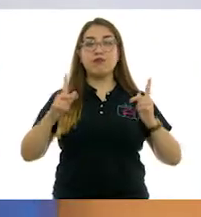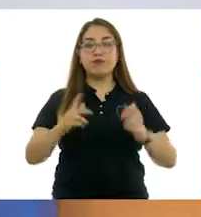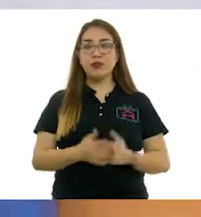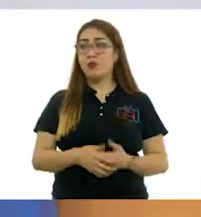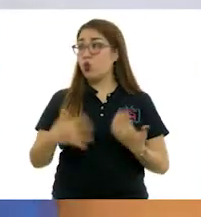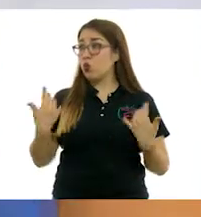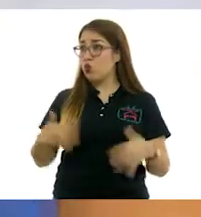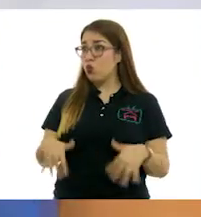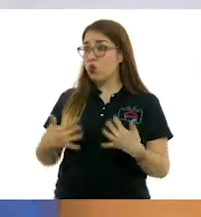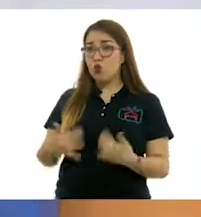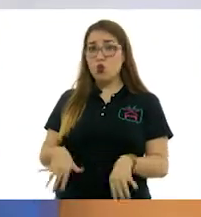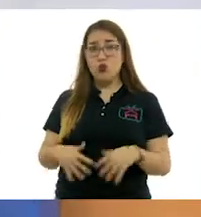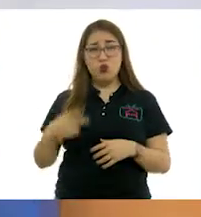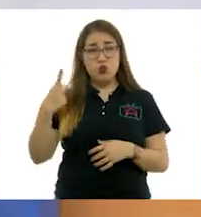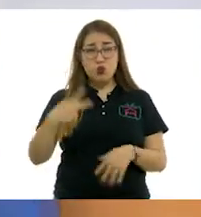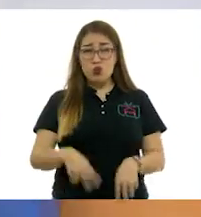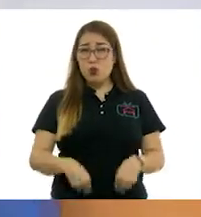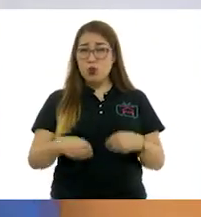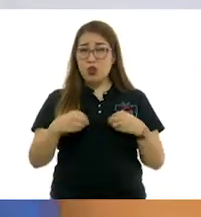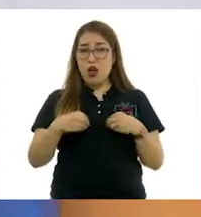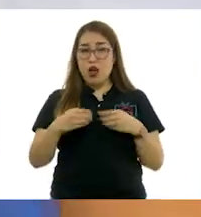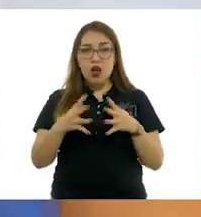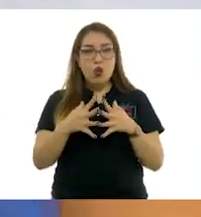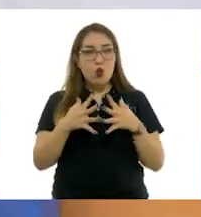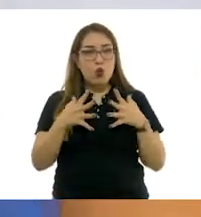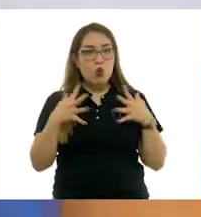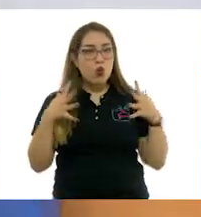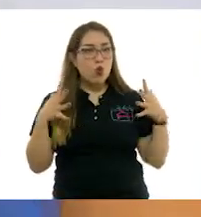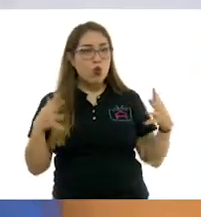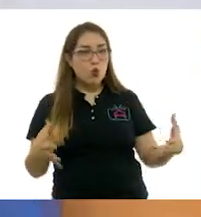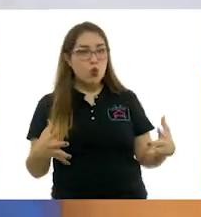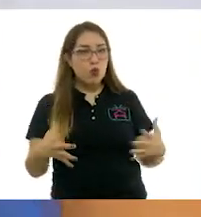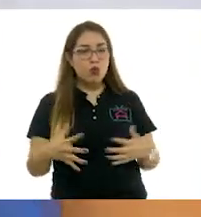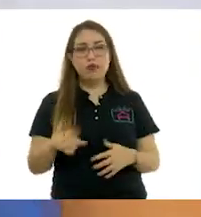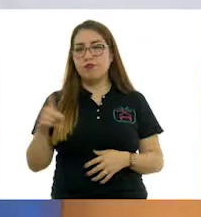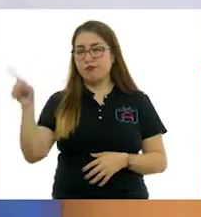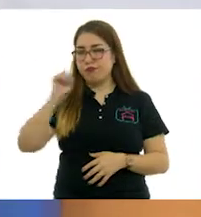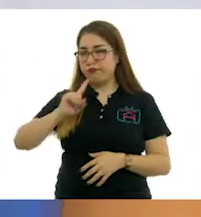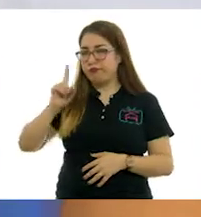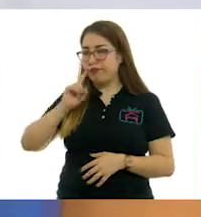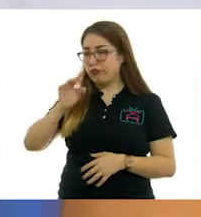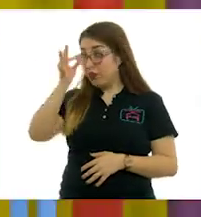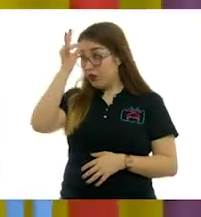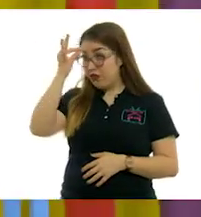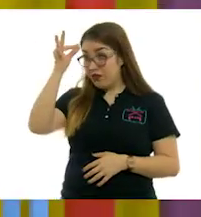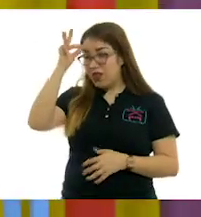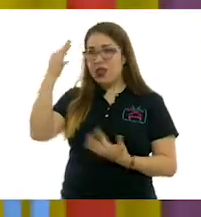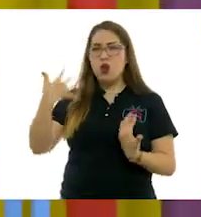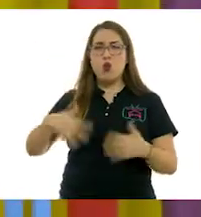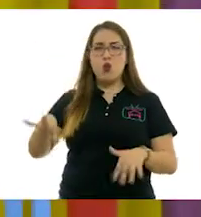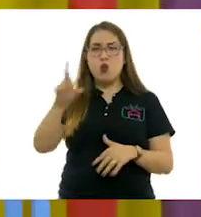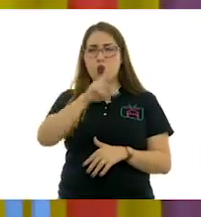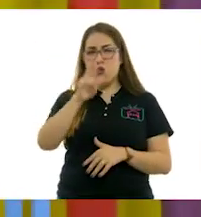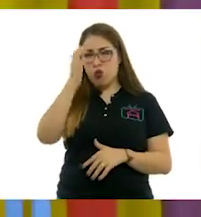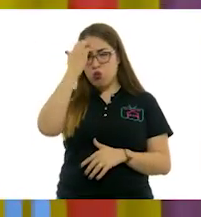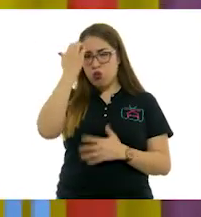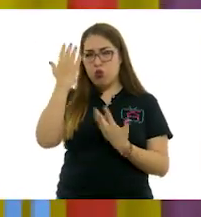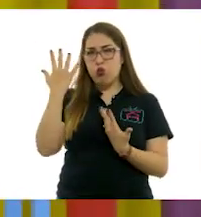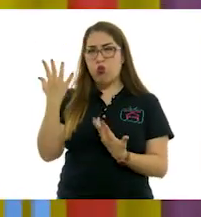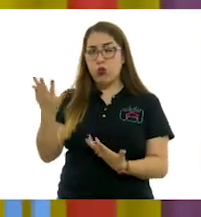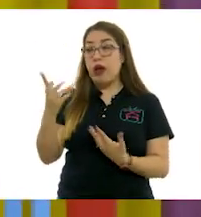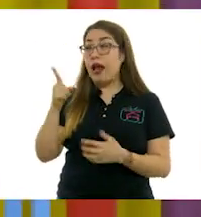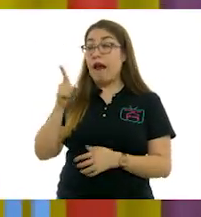¡Qué asombrosa vida y espectacular tuvo Frida Kahlo! Así es, yo creo que es una de las